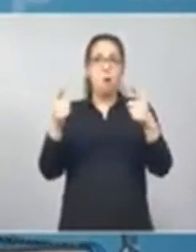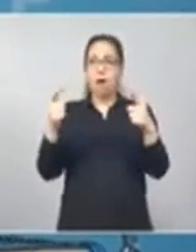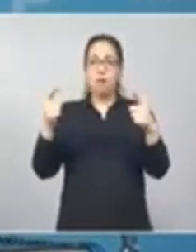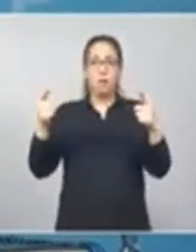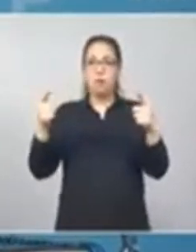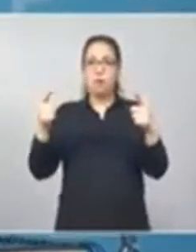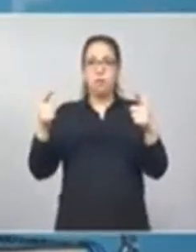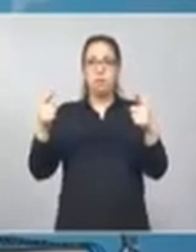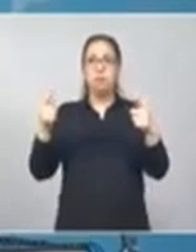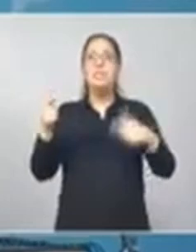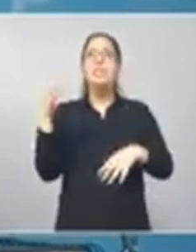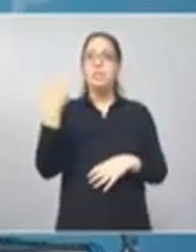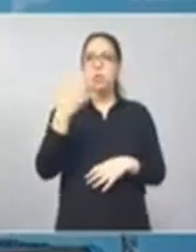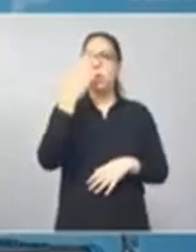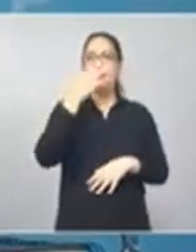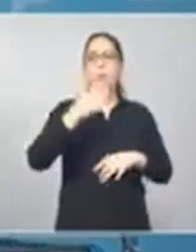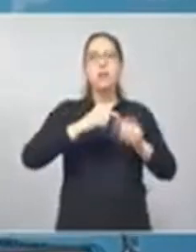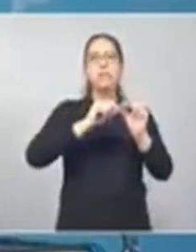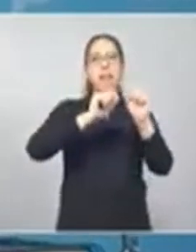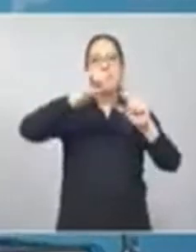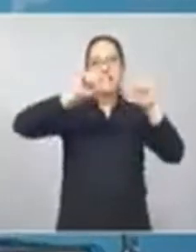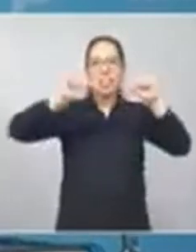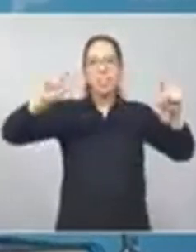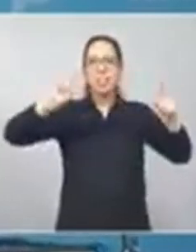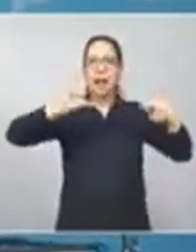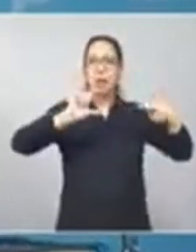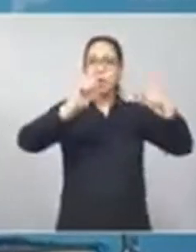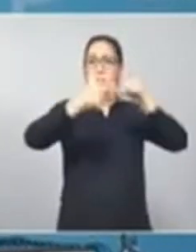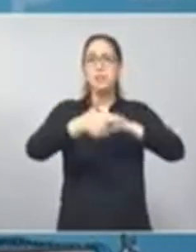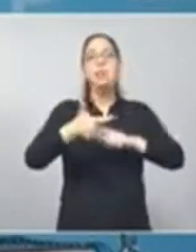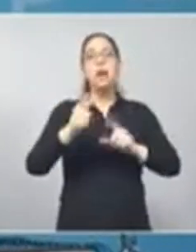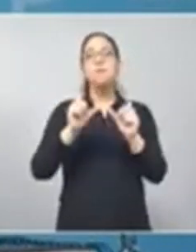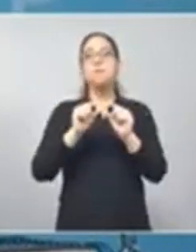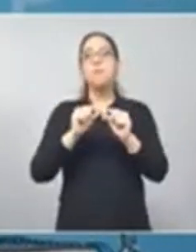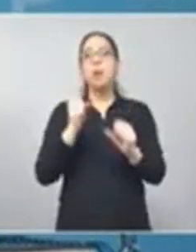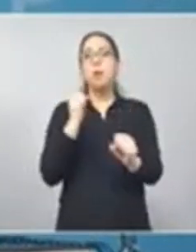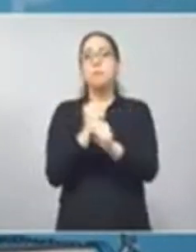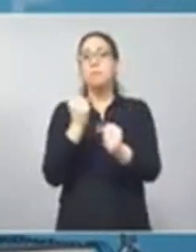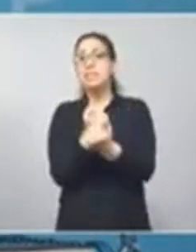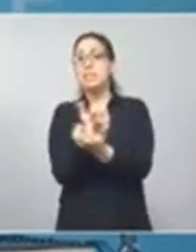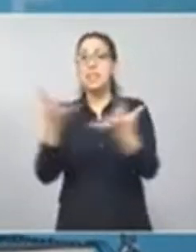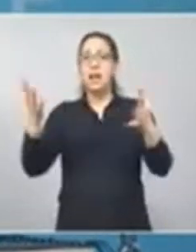Seguramente cuando se actualicen las estadísticas, lamentablemente, el número va a emperar.